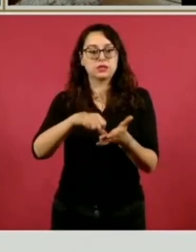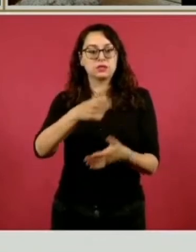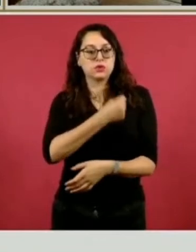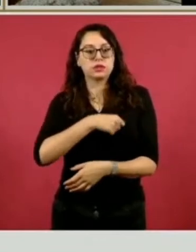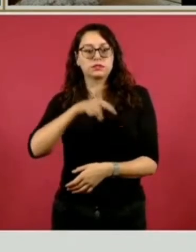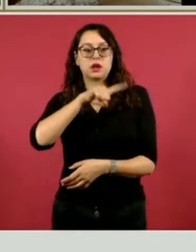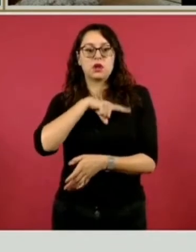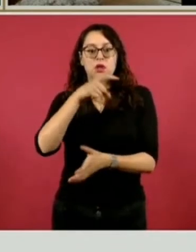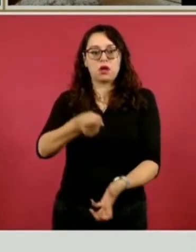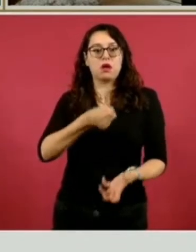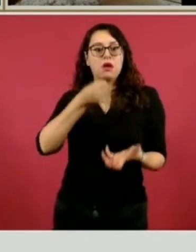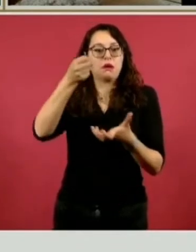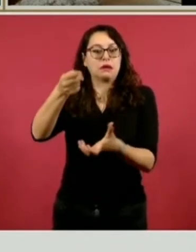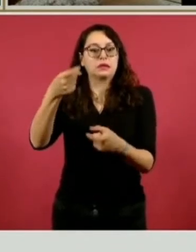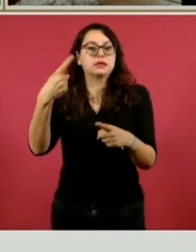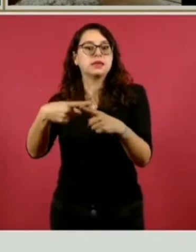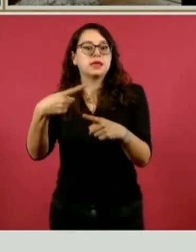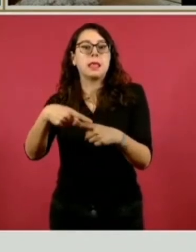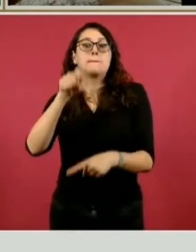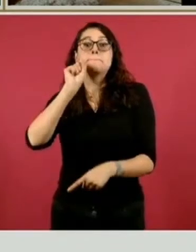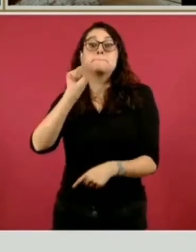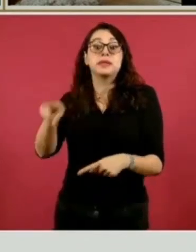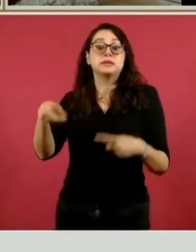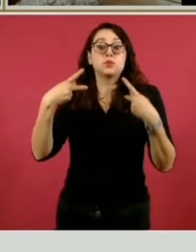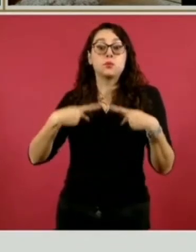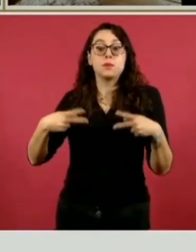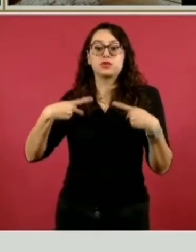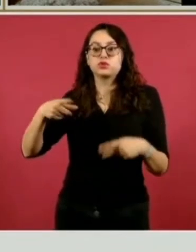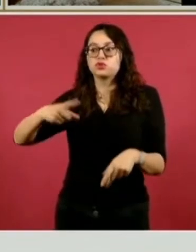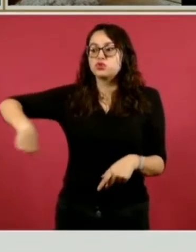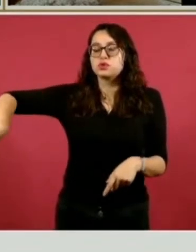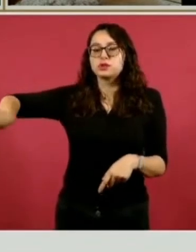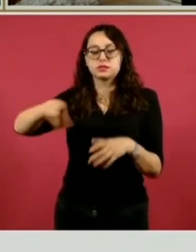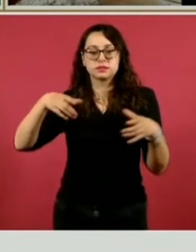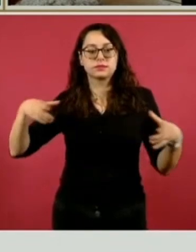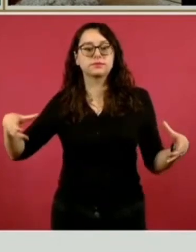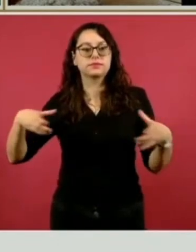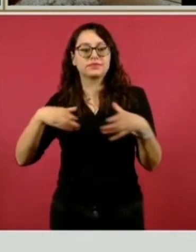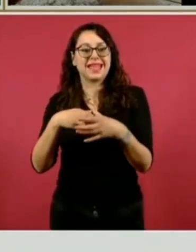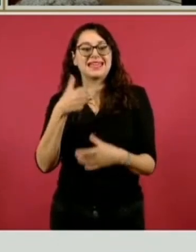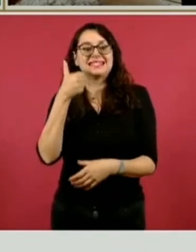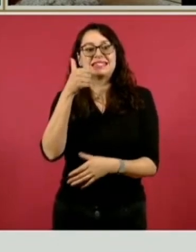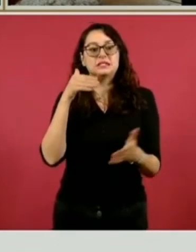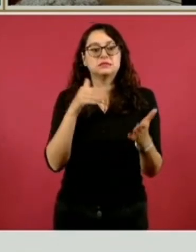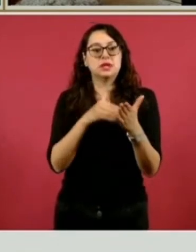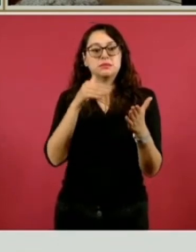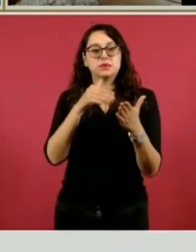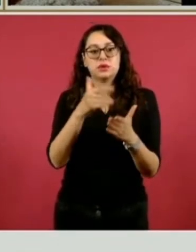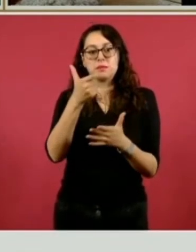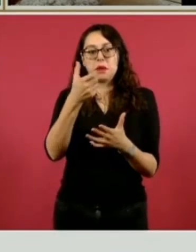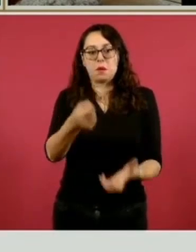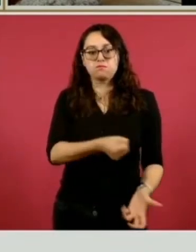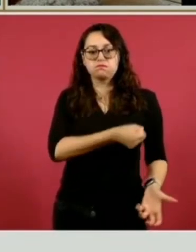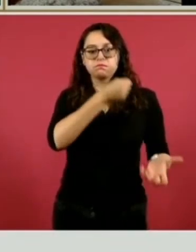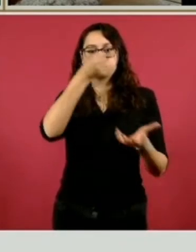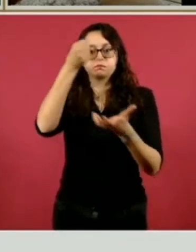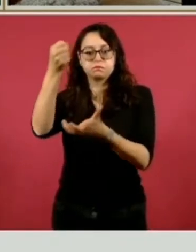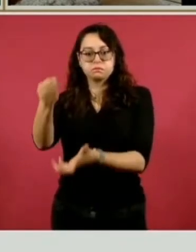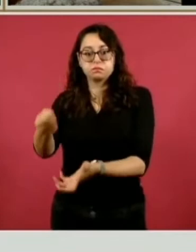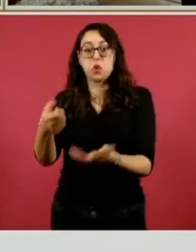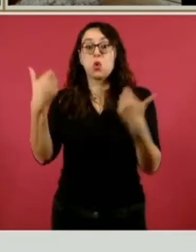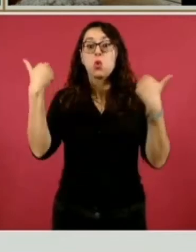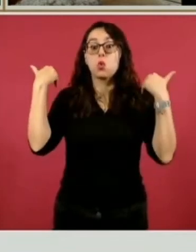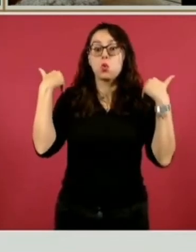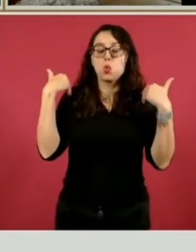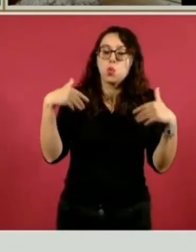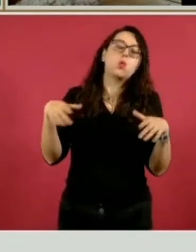equipamiento y mobiliario en el primer nivel de atención. Es un total de seis mil millones de pesos que si se hubieran ejercido